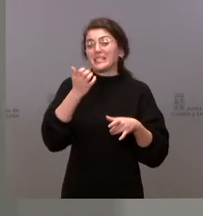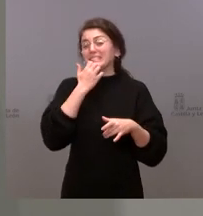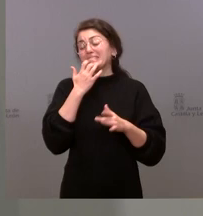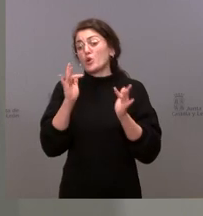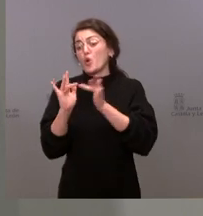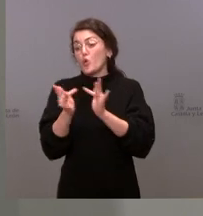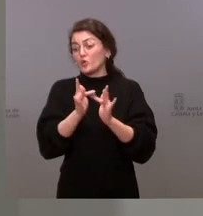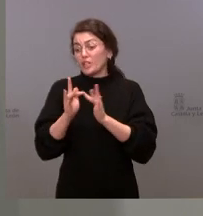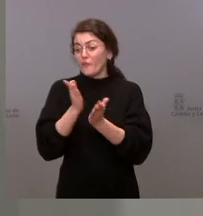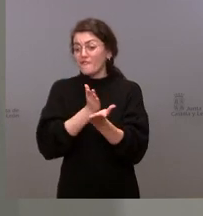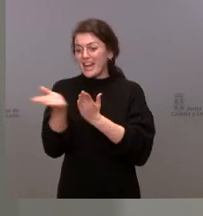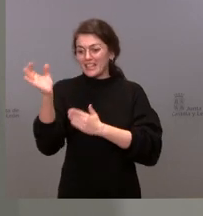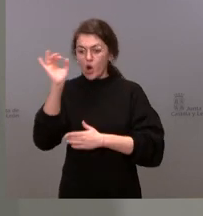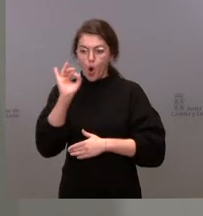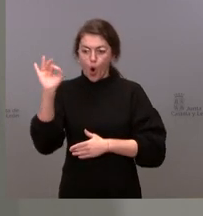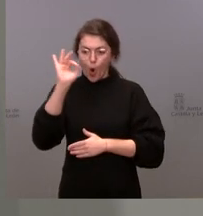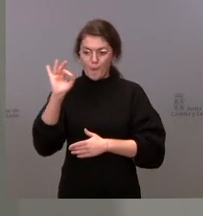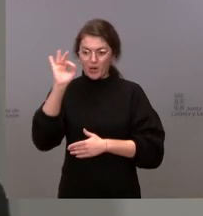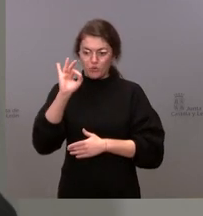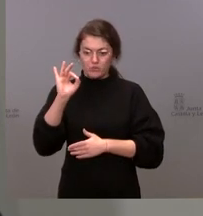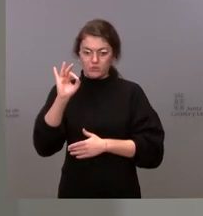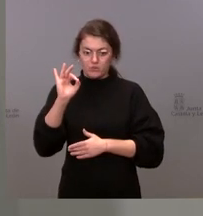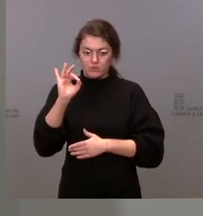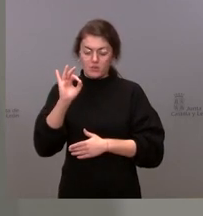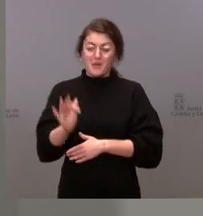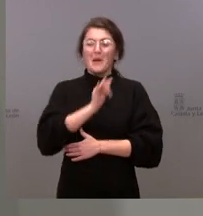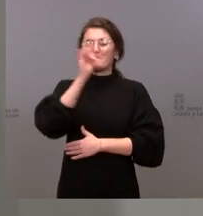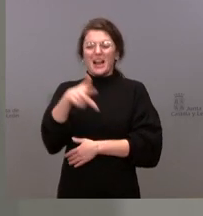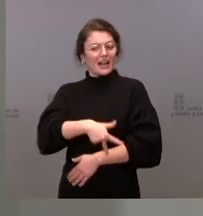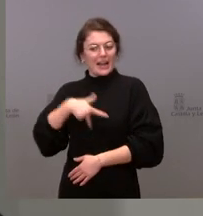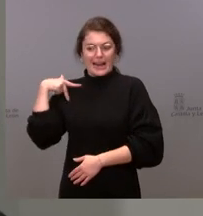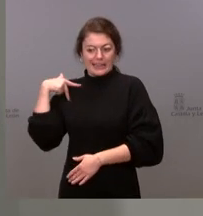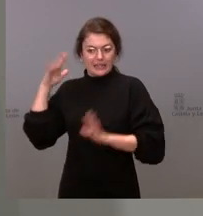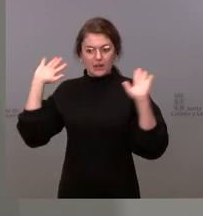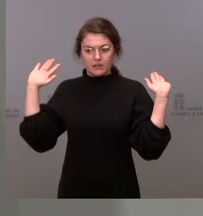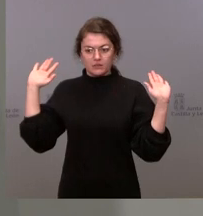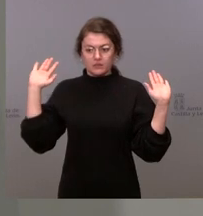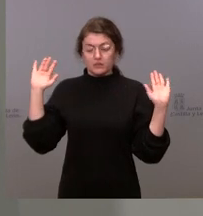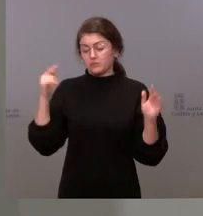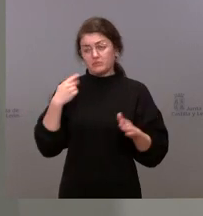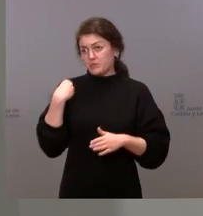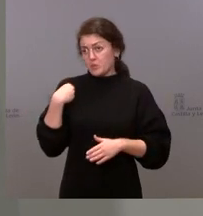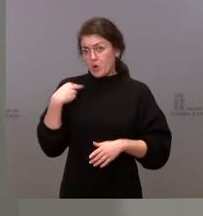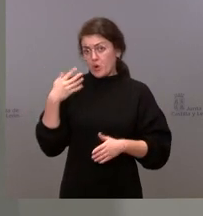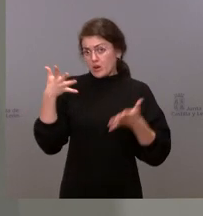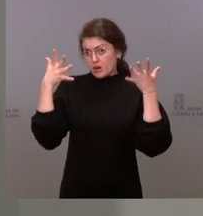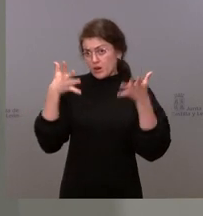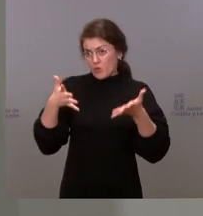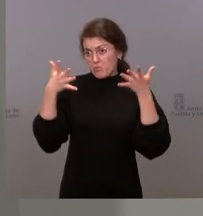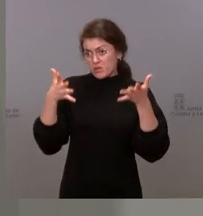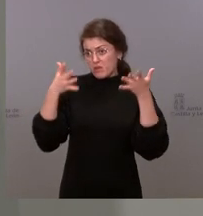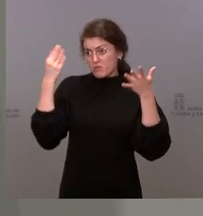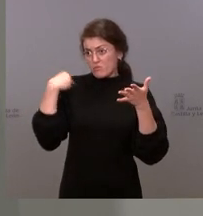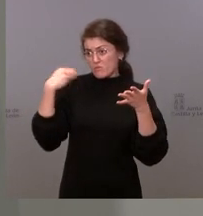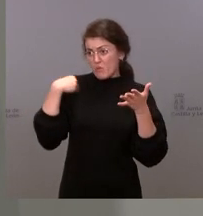la variante Omicron, sino extenderlas en general. Insisto que esta es una de las recomendaciones que ha salido hoy del CDC y que se